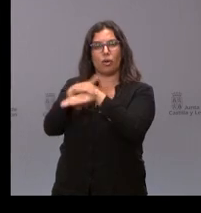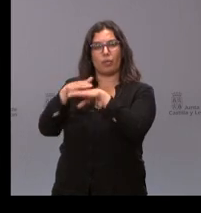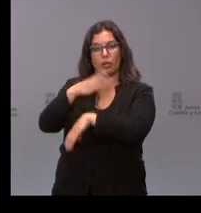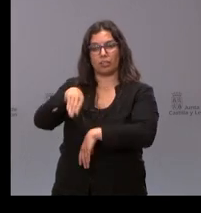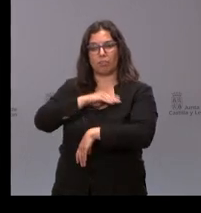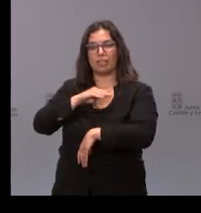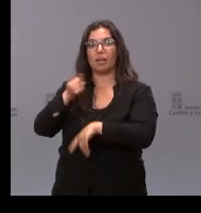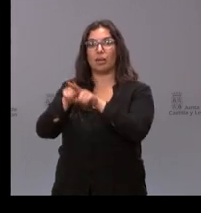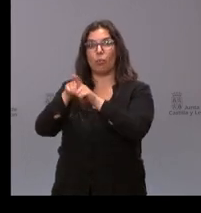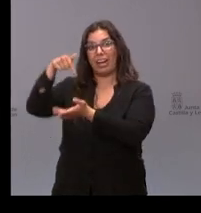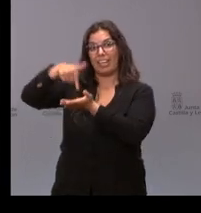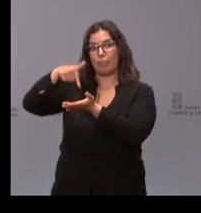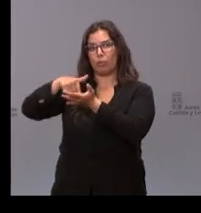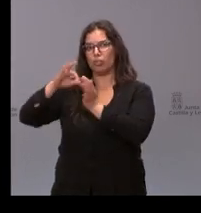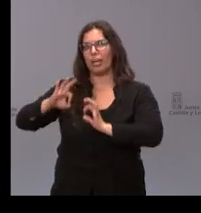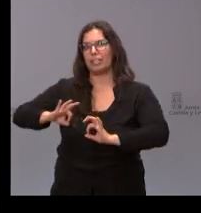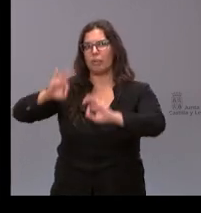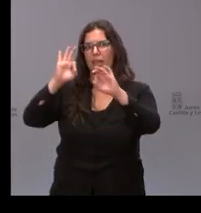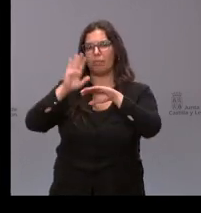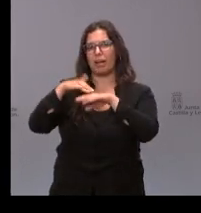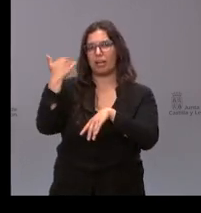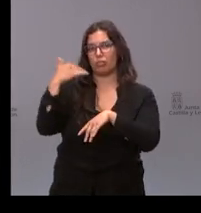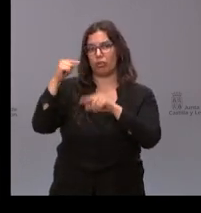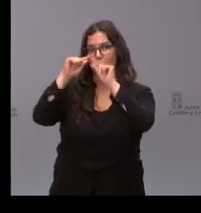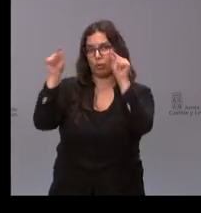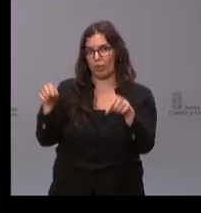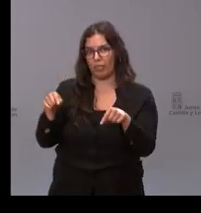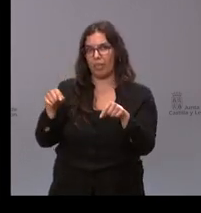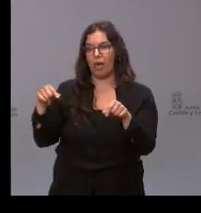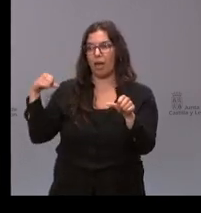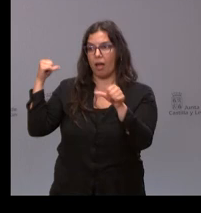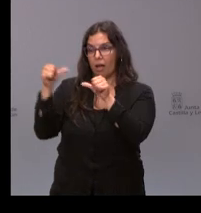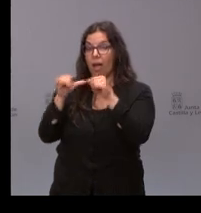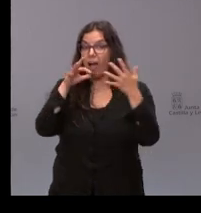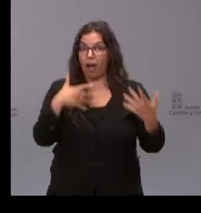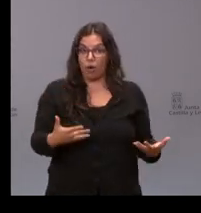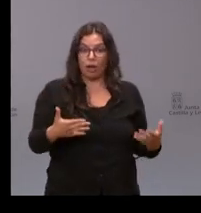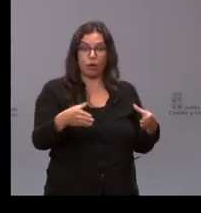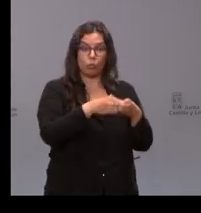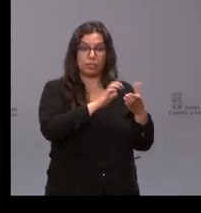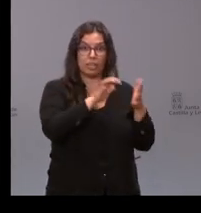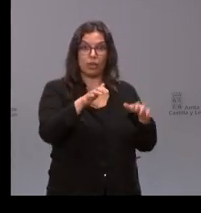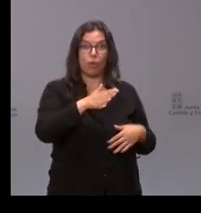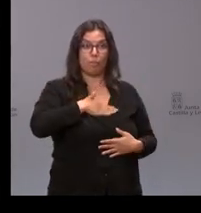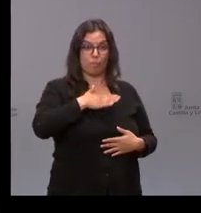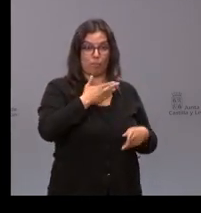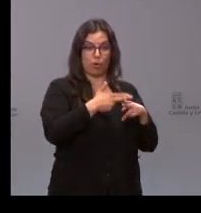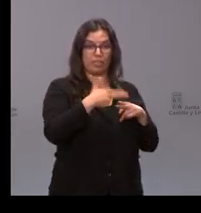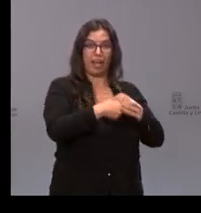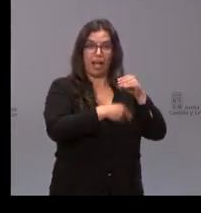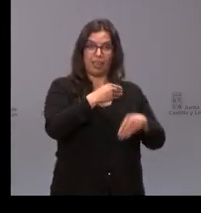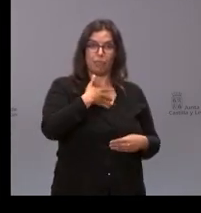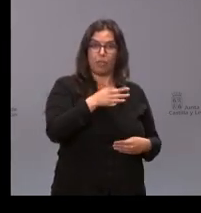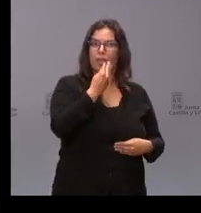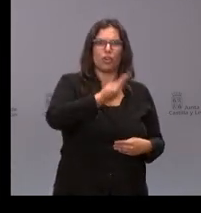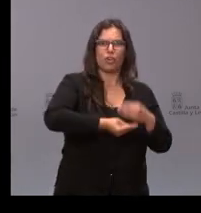provincia de Soria contra el Teruel de ayudas al funcionamiento ¿por qué cuando la Junta puede aplicar ese criterio a sus propias políticas dice que no lo